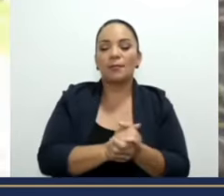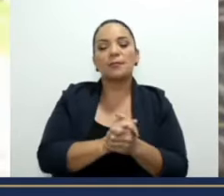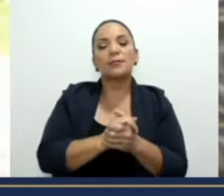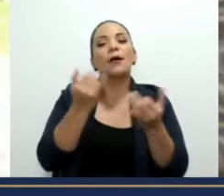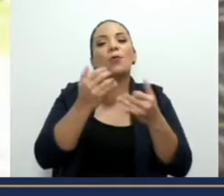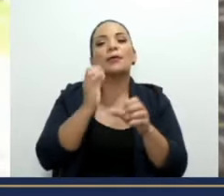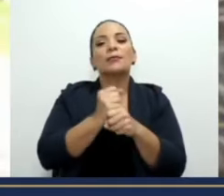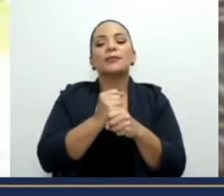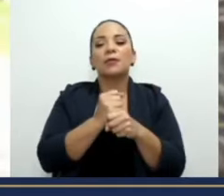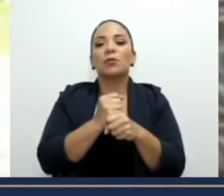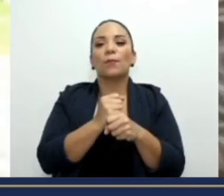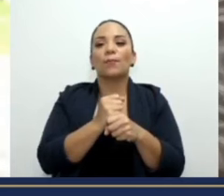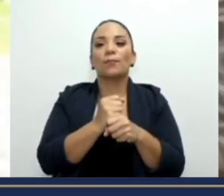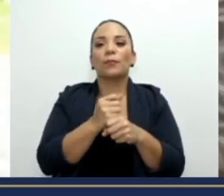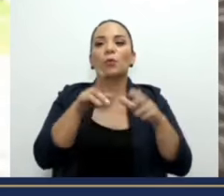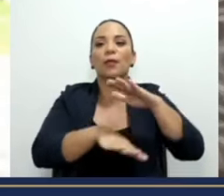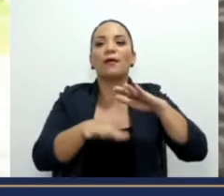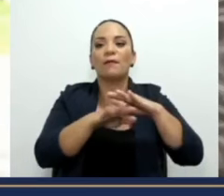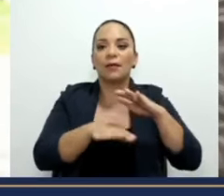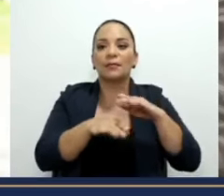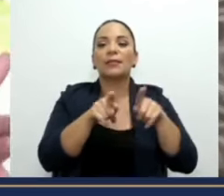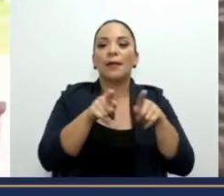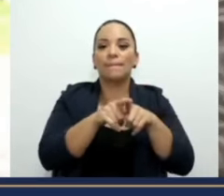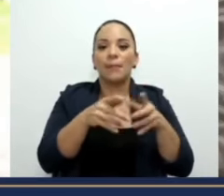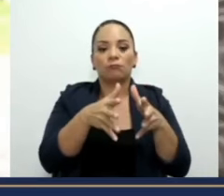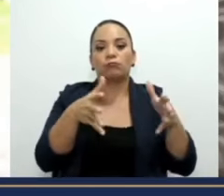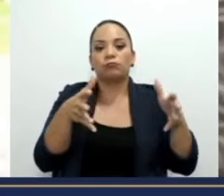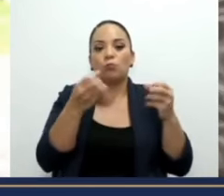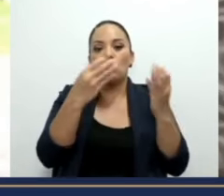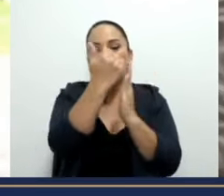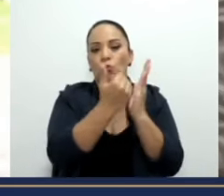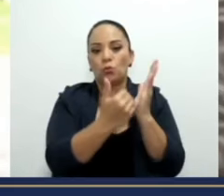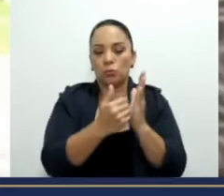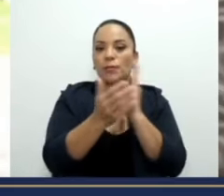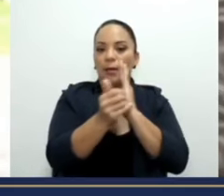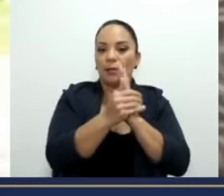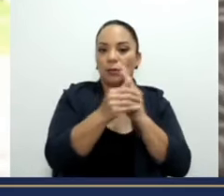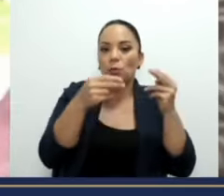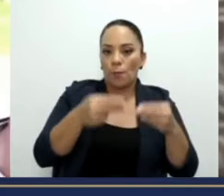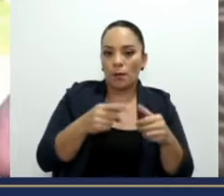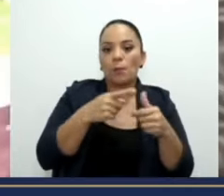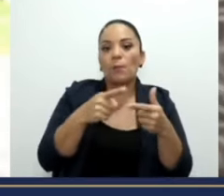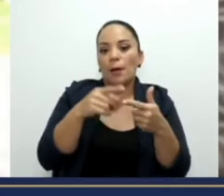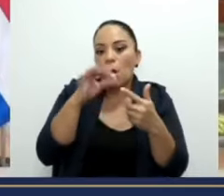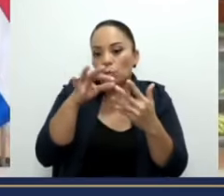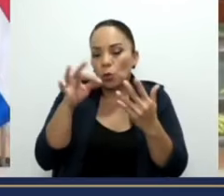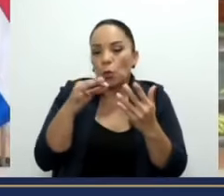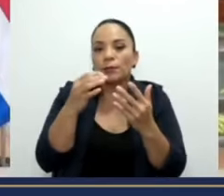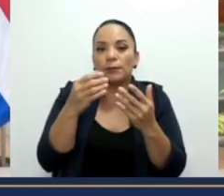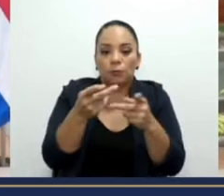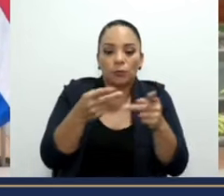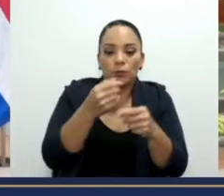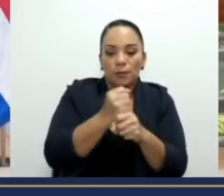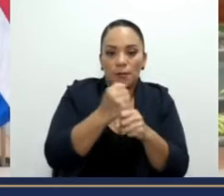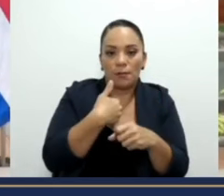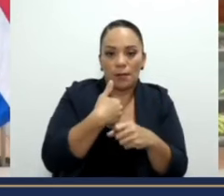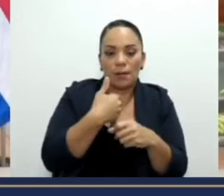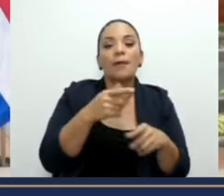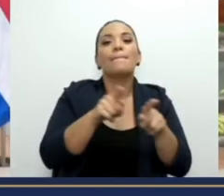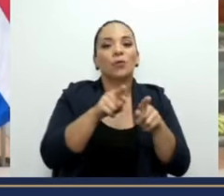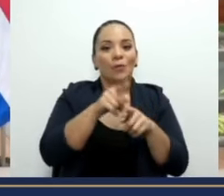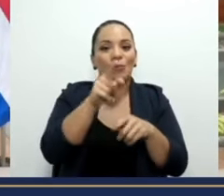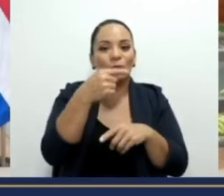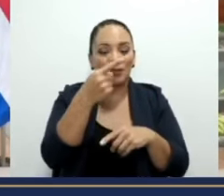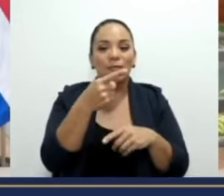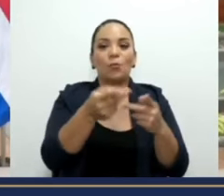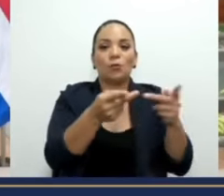pool, una base ancha de talento humano para las opciones y las oportunidades que ya existen. Pero como usted también menciona, para esos empleos que se están